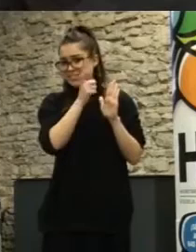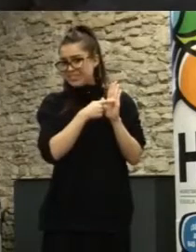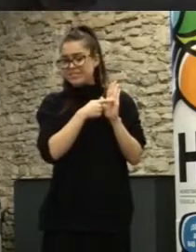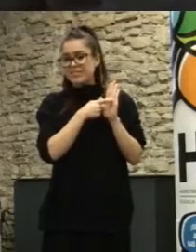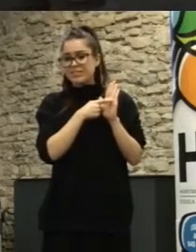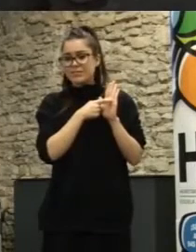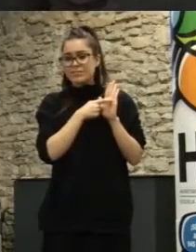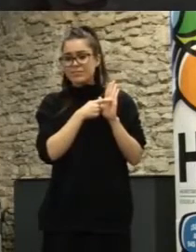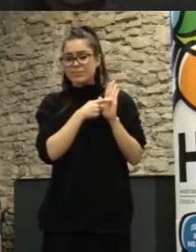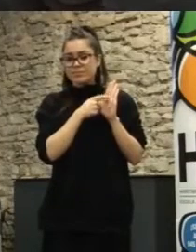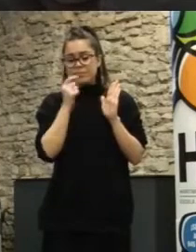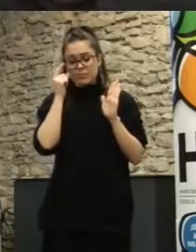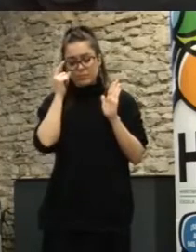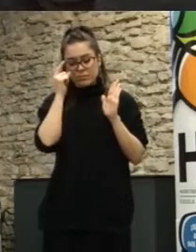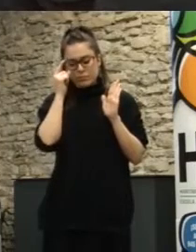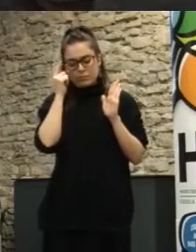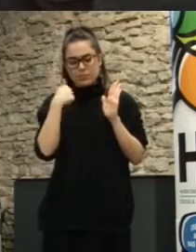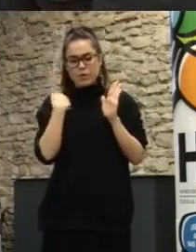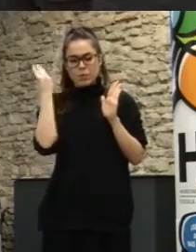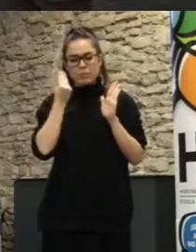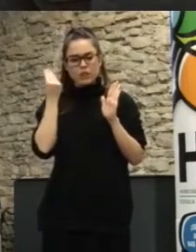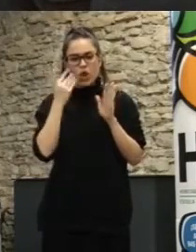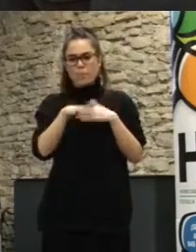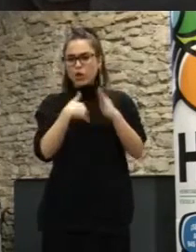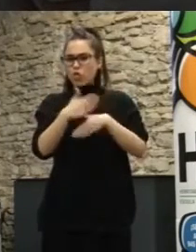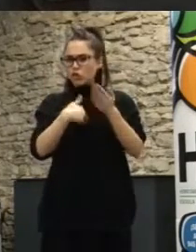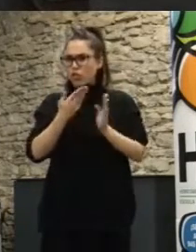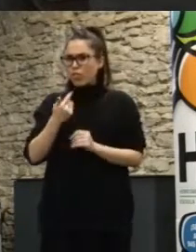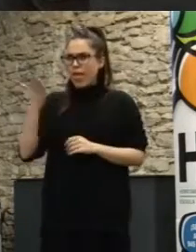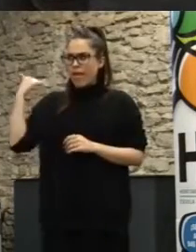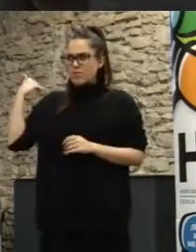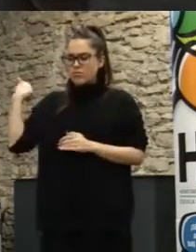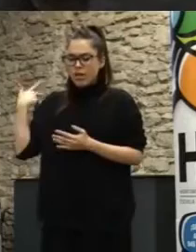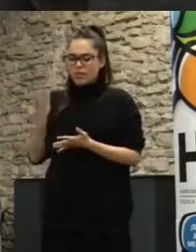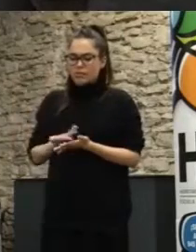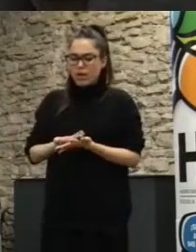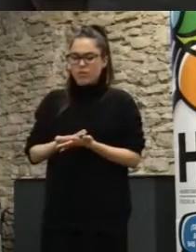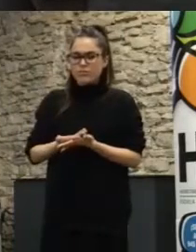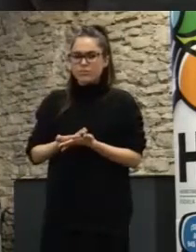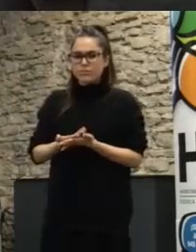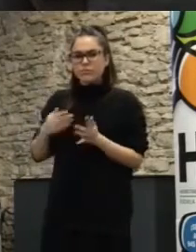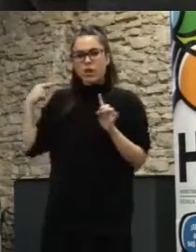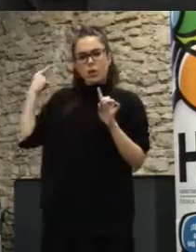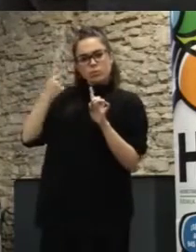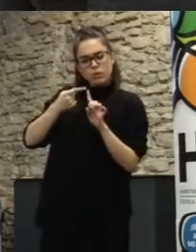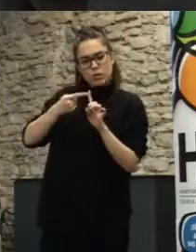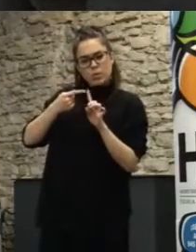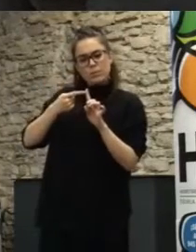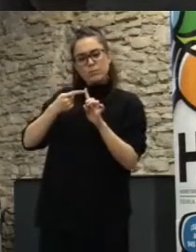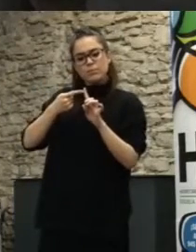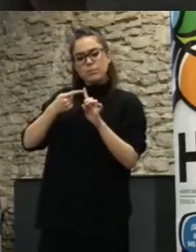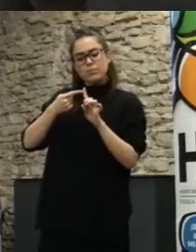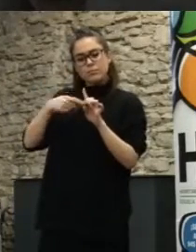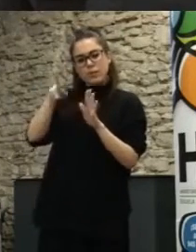pese a que yo creo que hay un proceso en los últimos años también para tratar de flexibilizar de alguna manera los